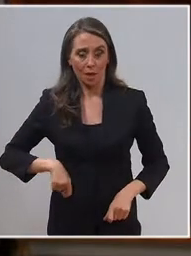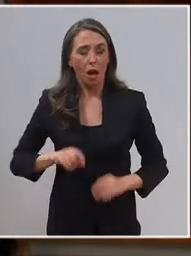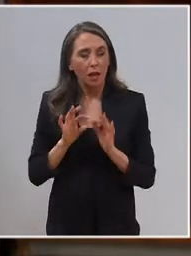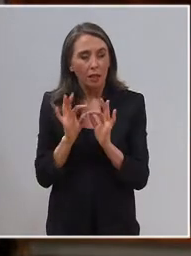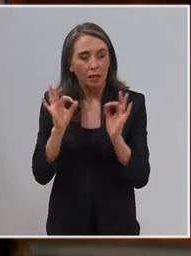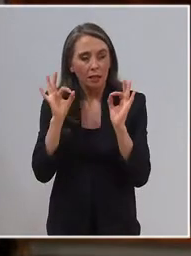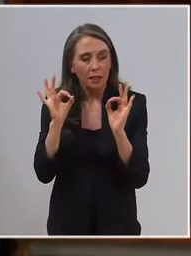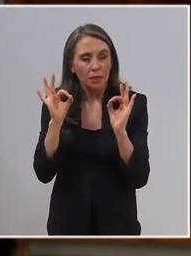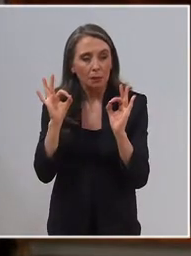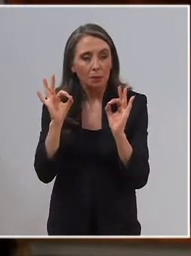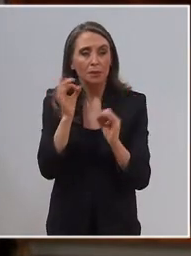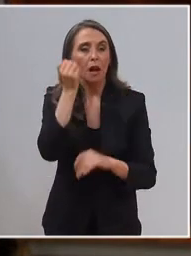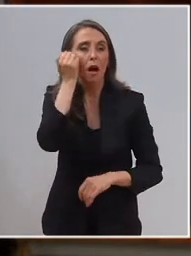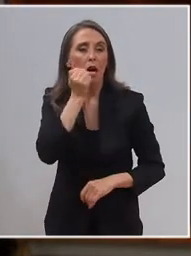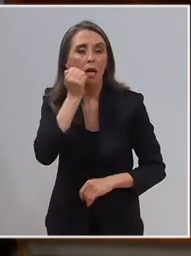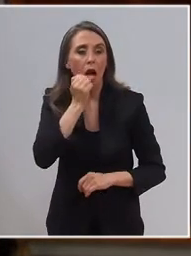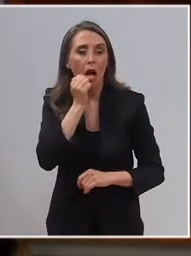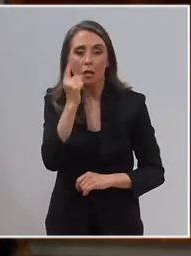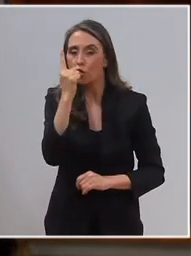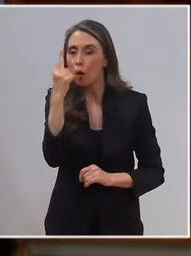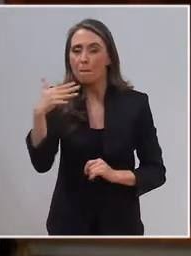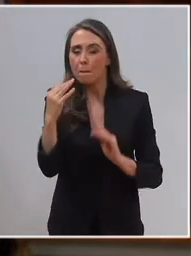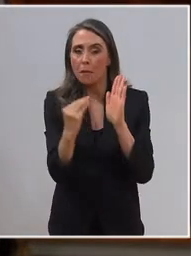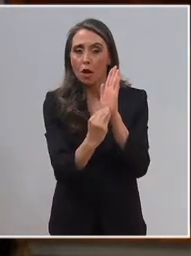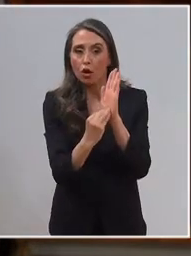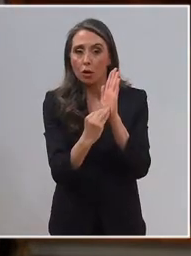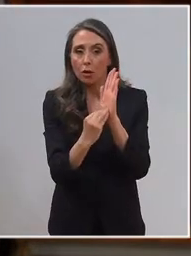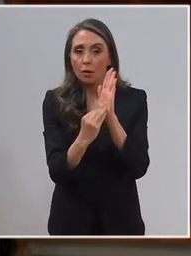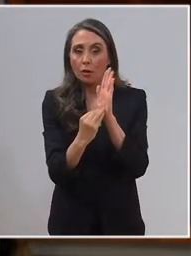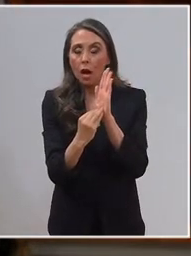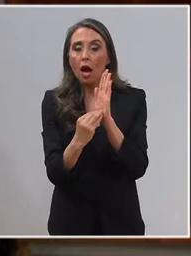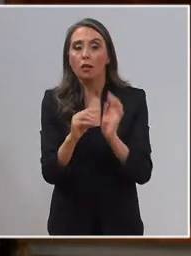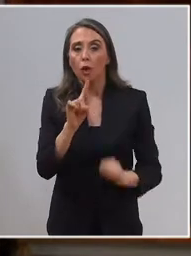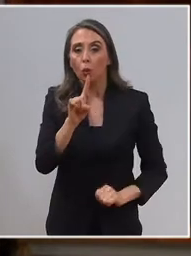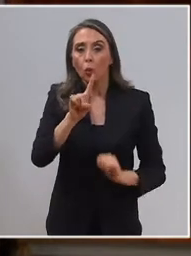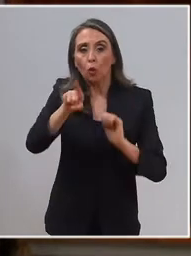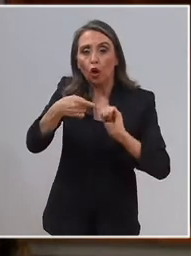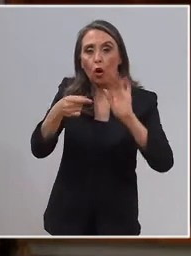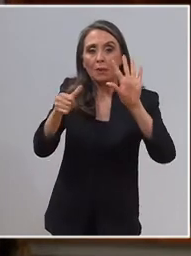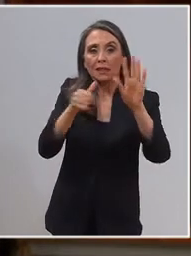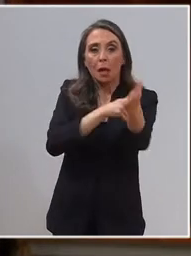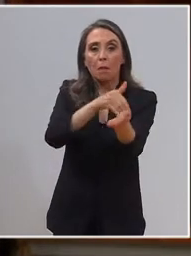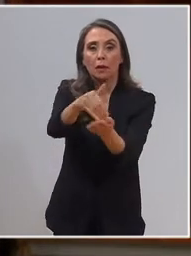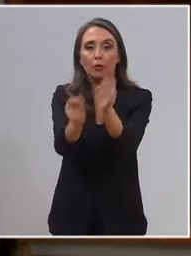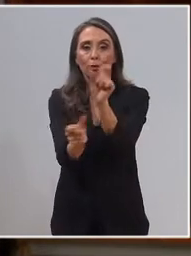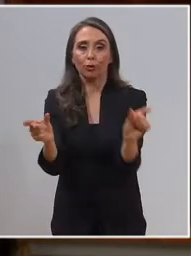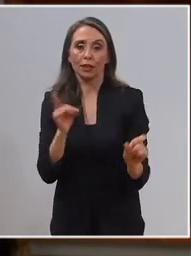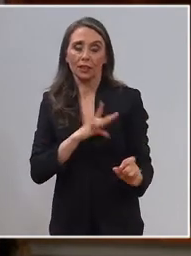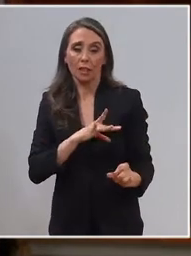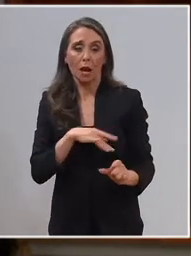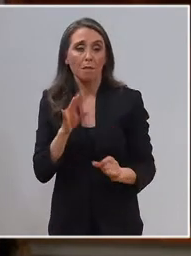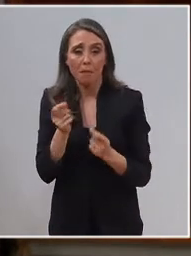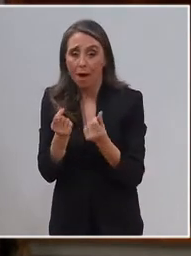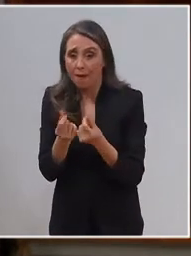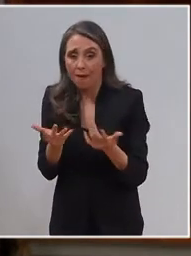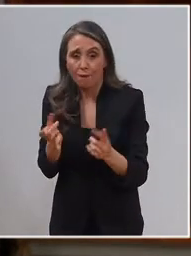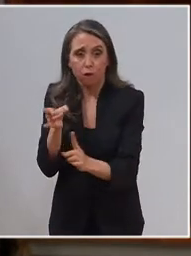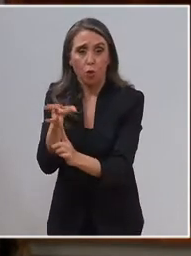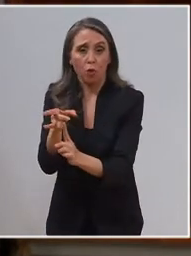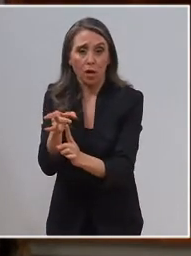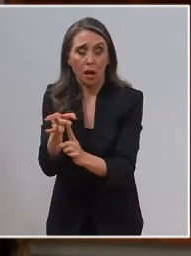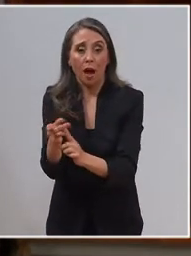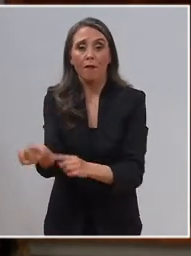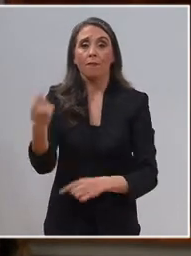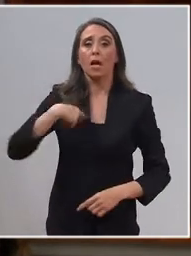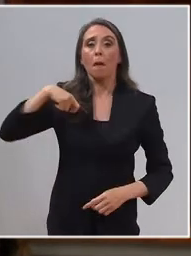un especial cariño y prioridad en los 1,6 millones de chilenos más vulnerables que